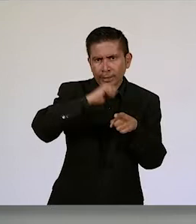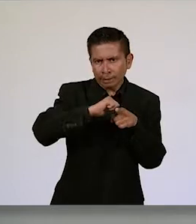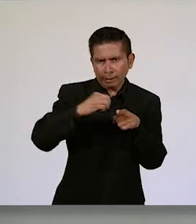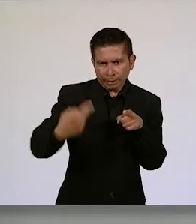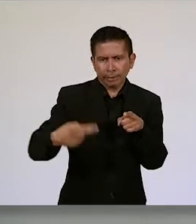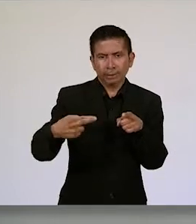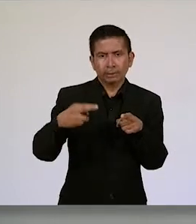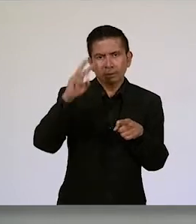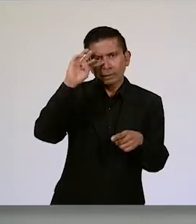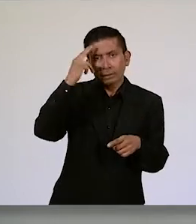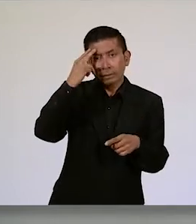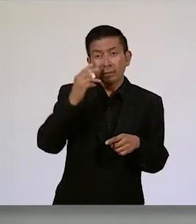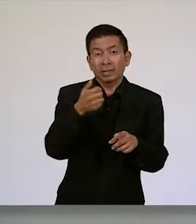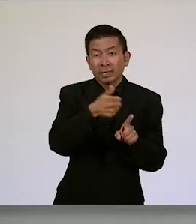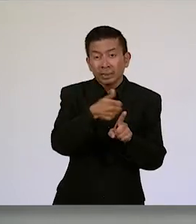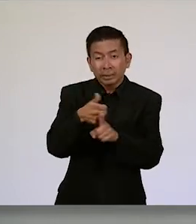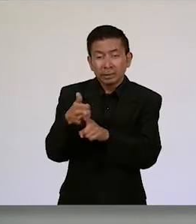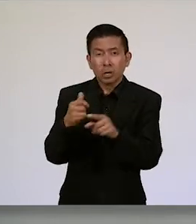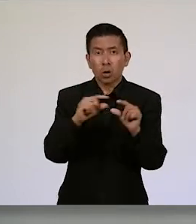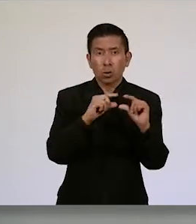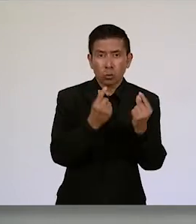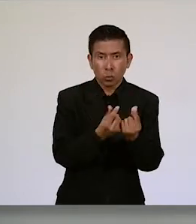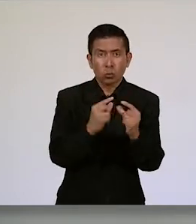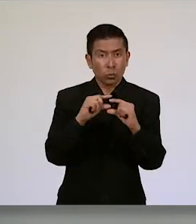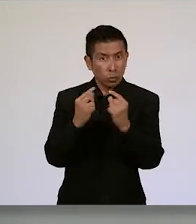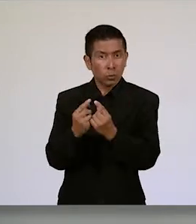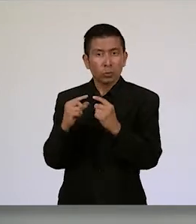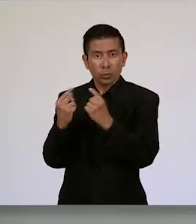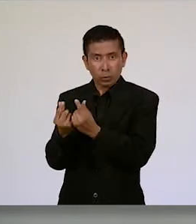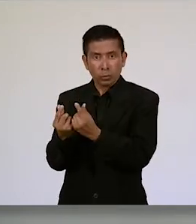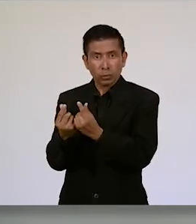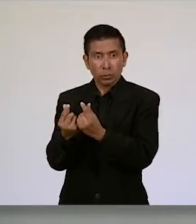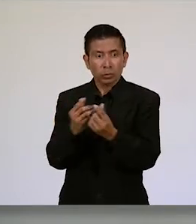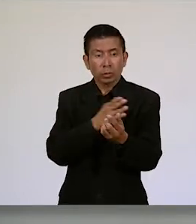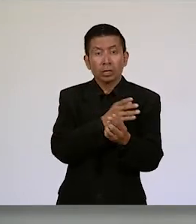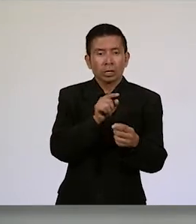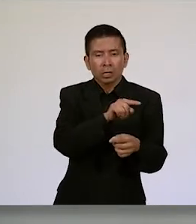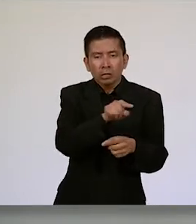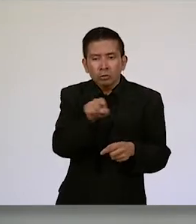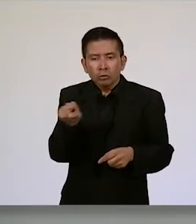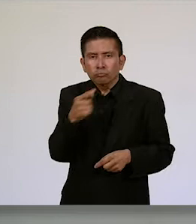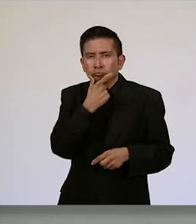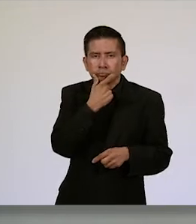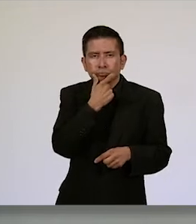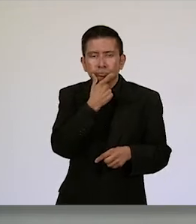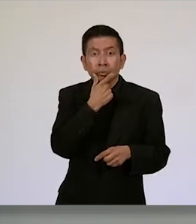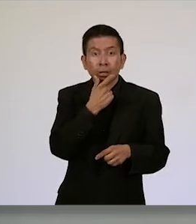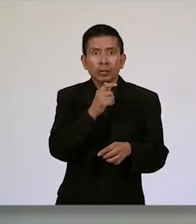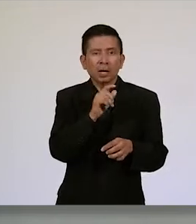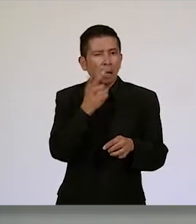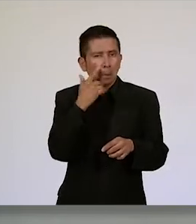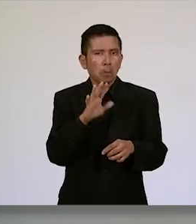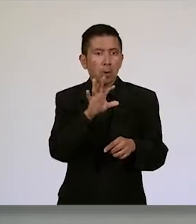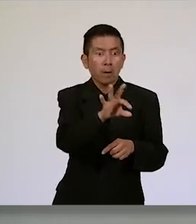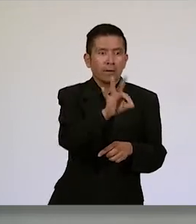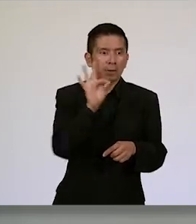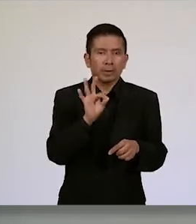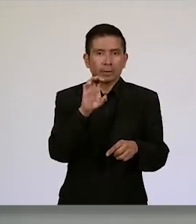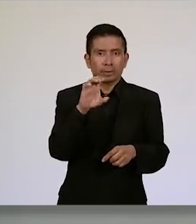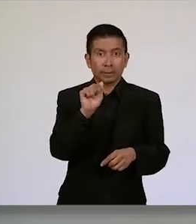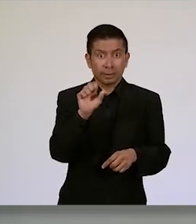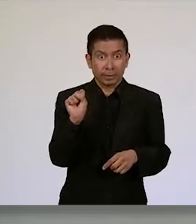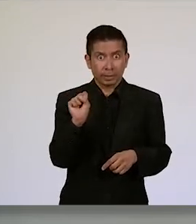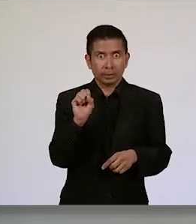consiste en que cada uno de los grupos identifica en cada uno de los cursos un caso